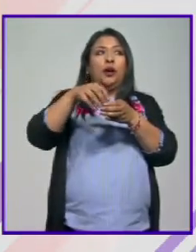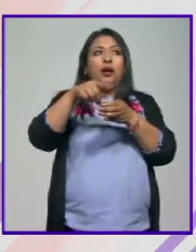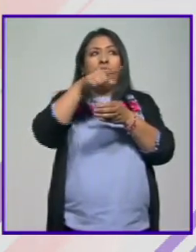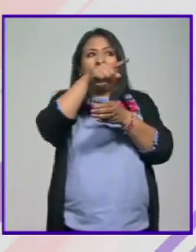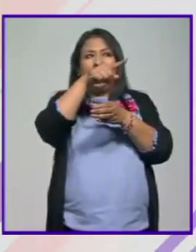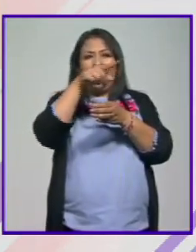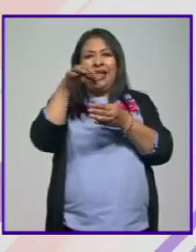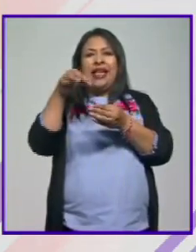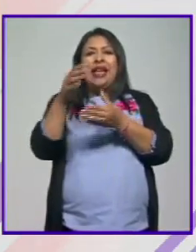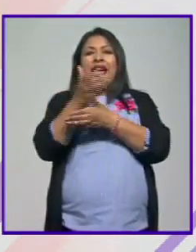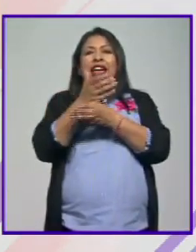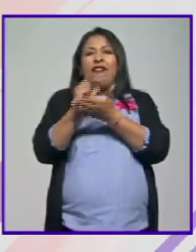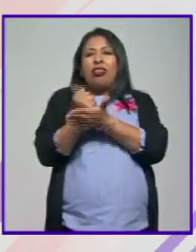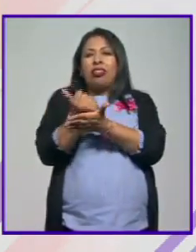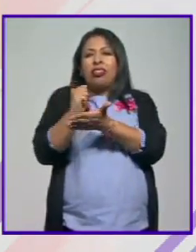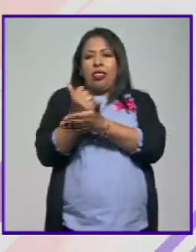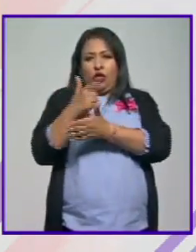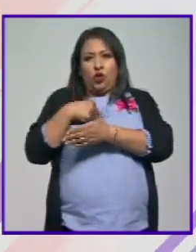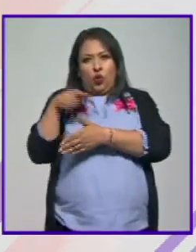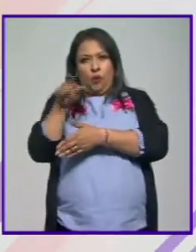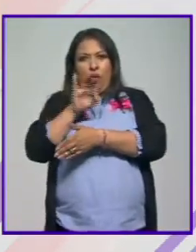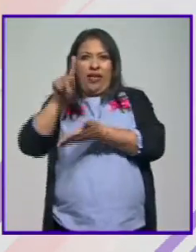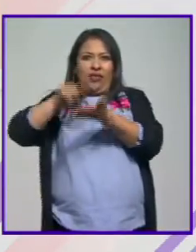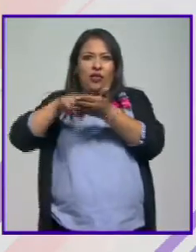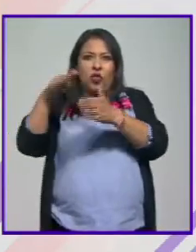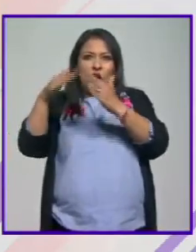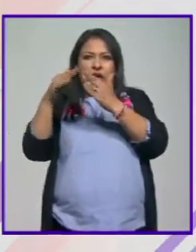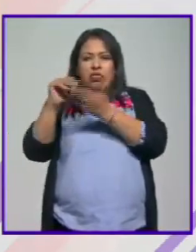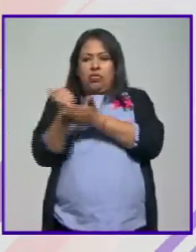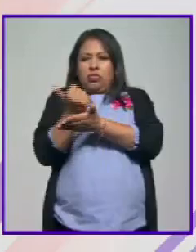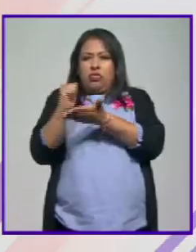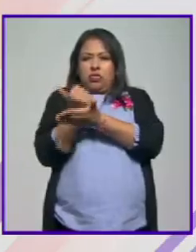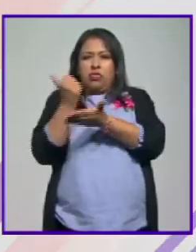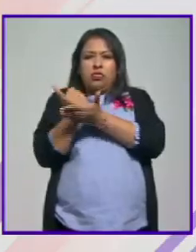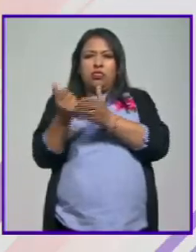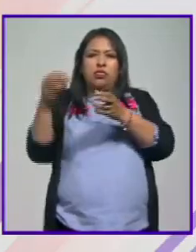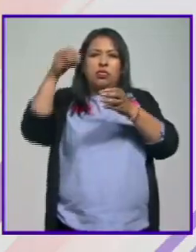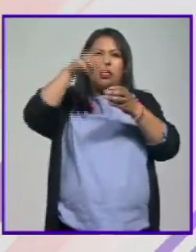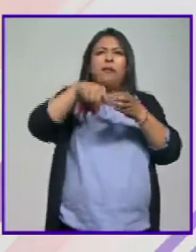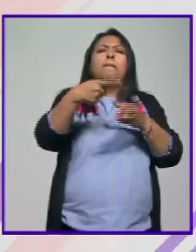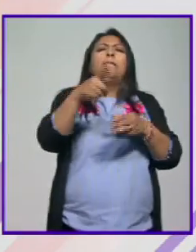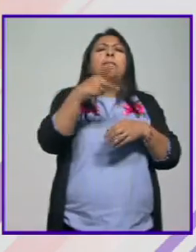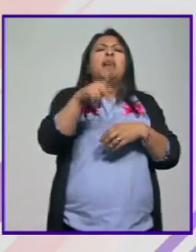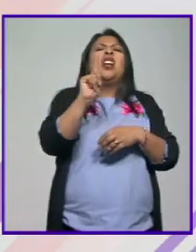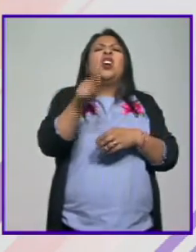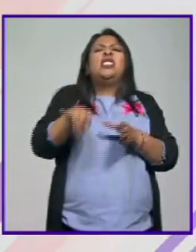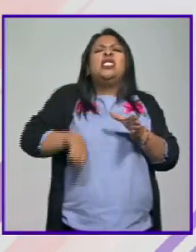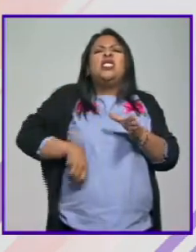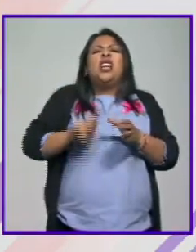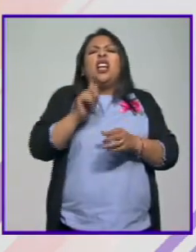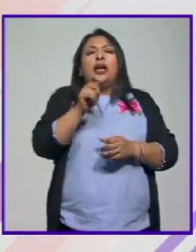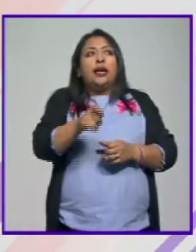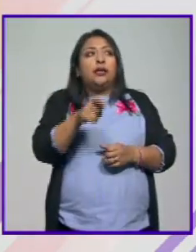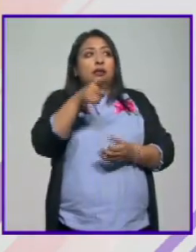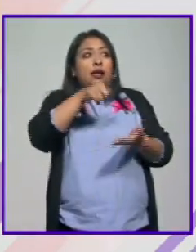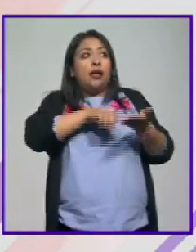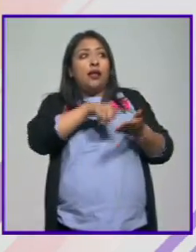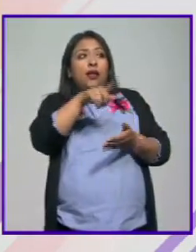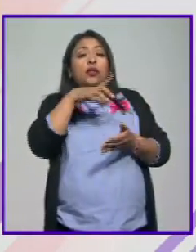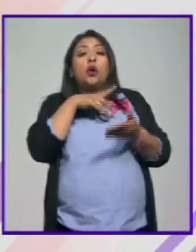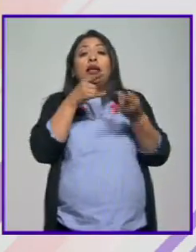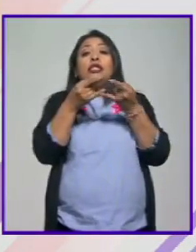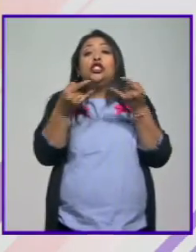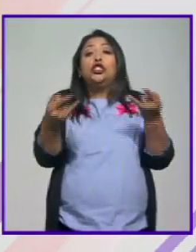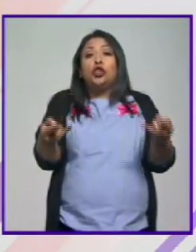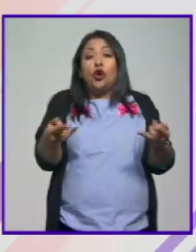mejor es que tú puedas moler tu café en casa bueno pero que tiene de interesante esto lo que tiene aquí es una